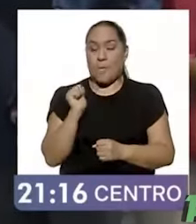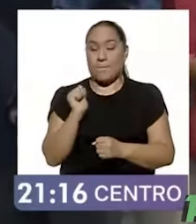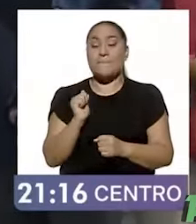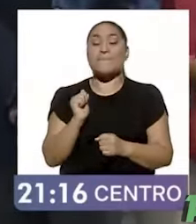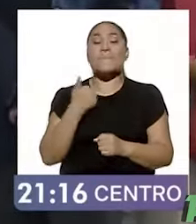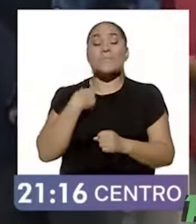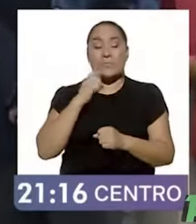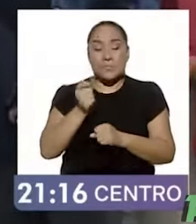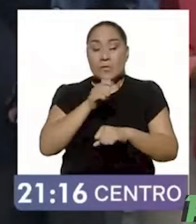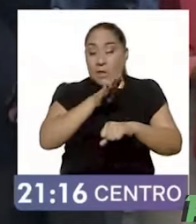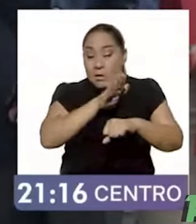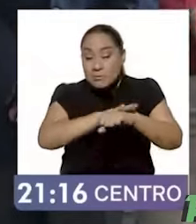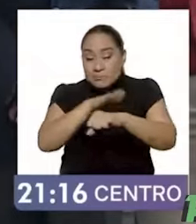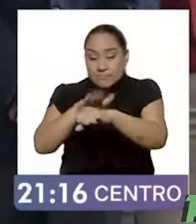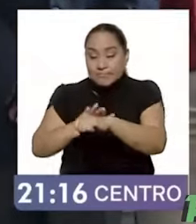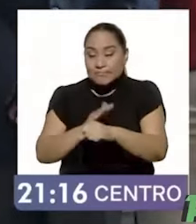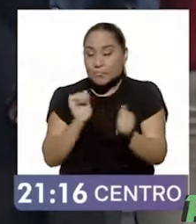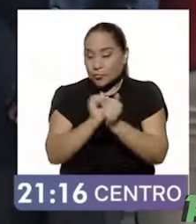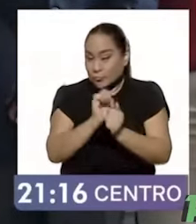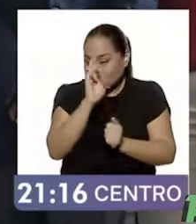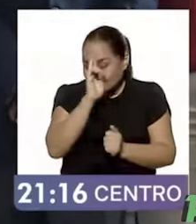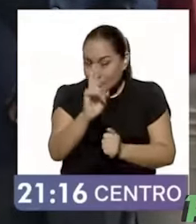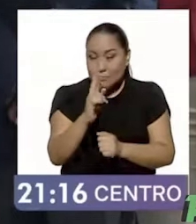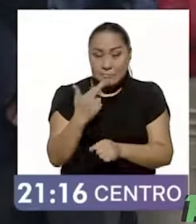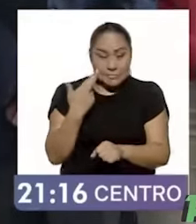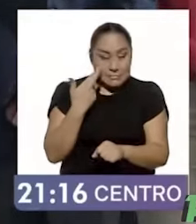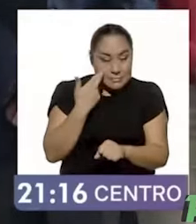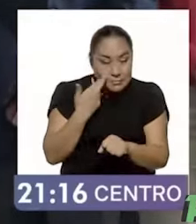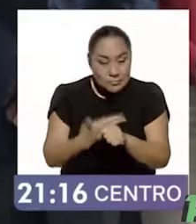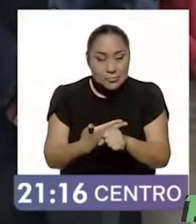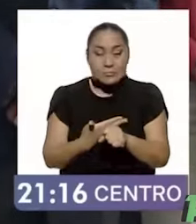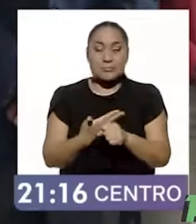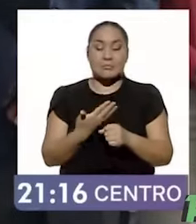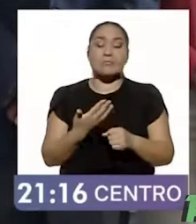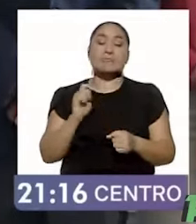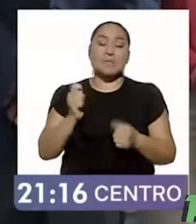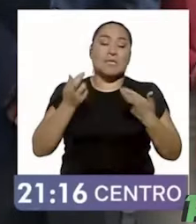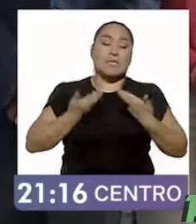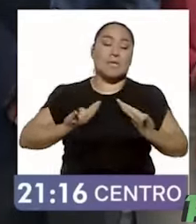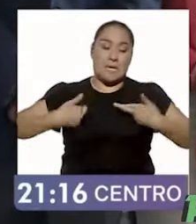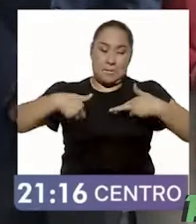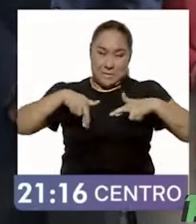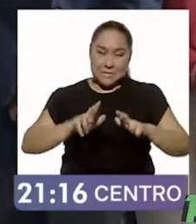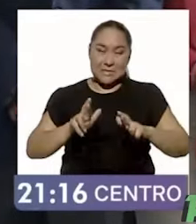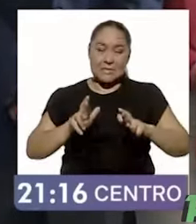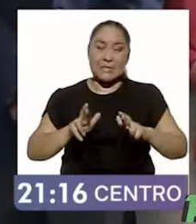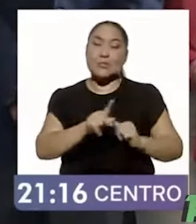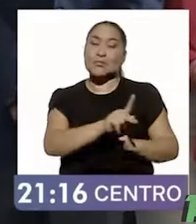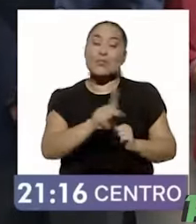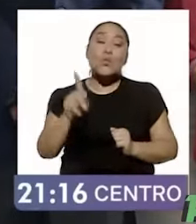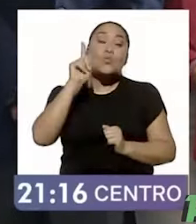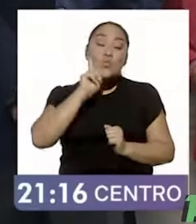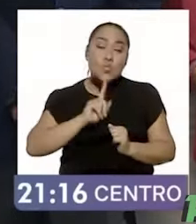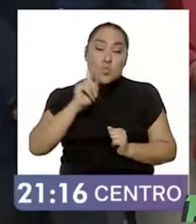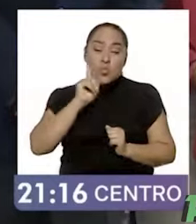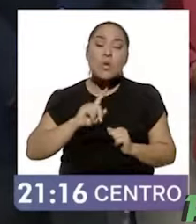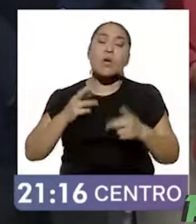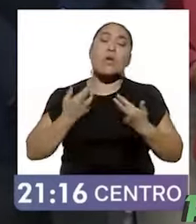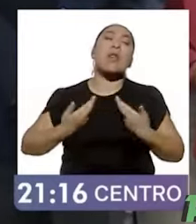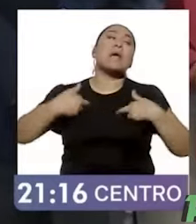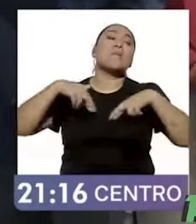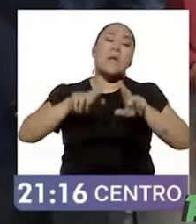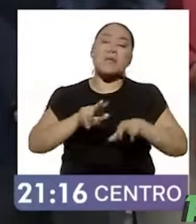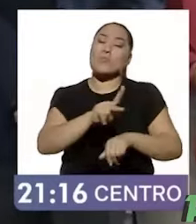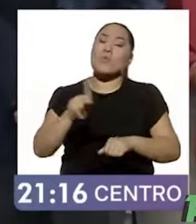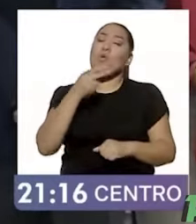llamado respetuoso, responsable a nuestras representantes mujeres y representantes hombres